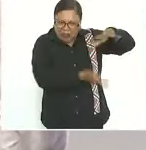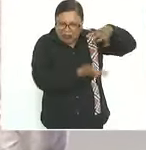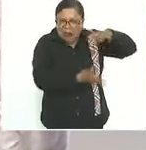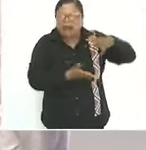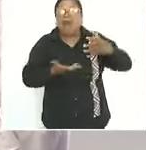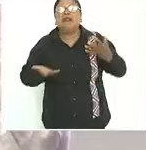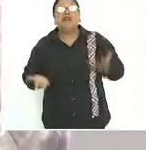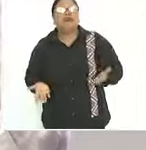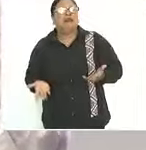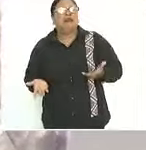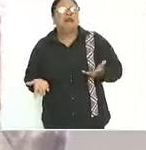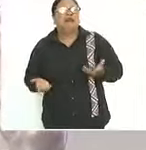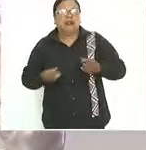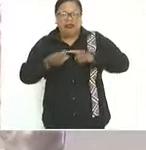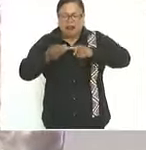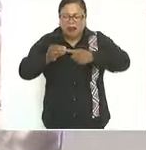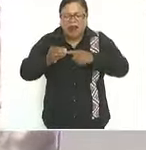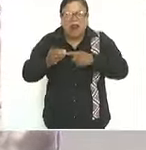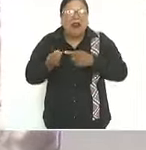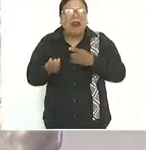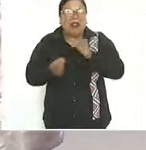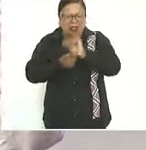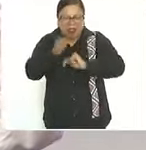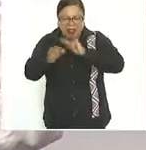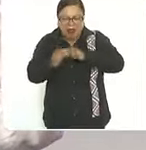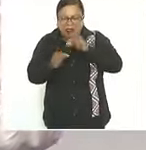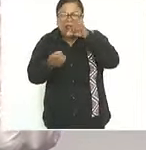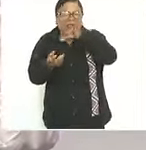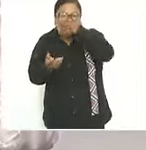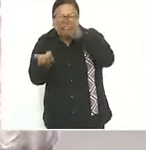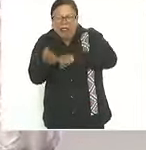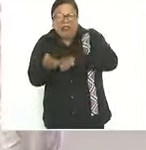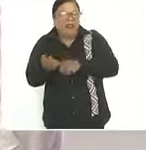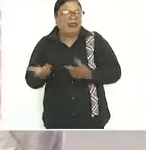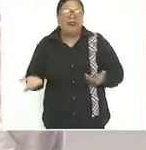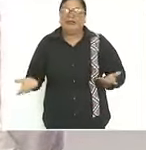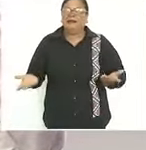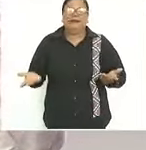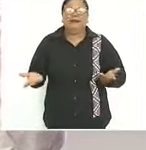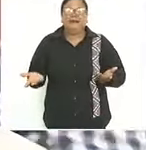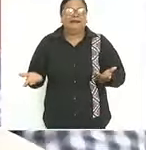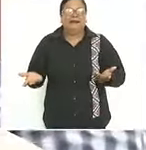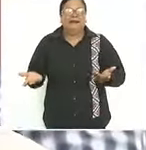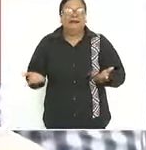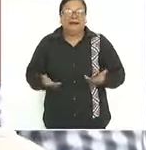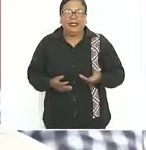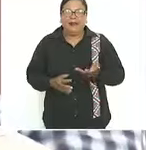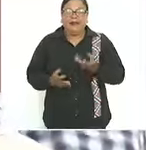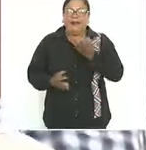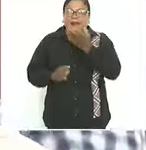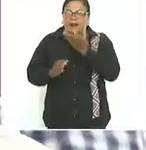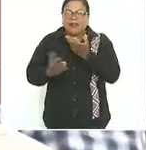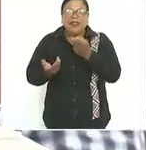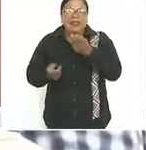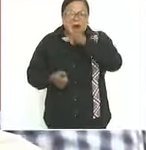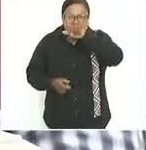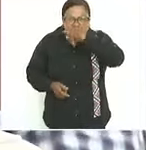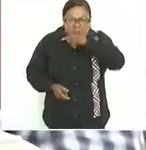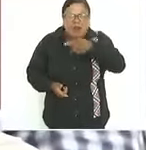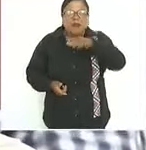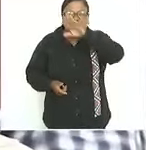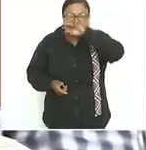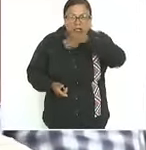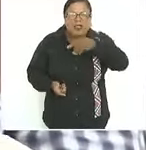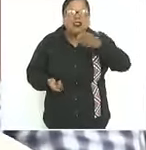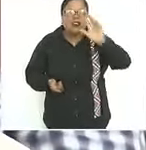frijol con gorgojo pollos patos chivos borregos